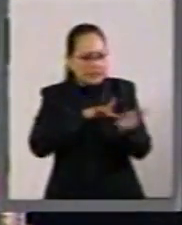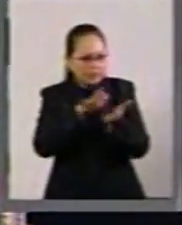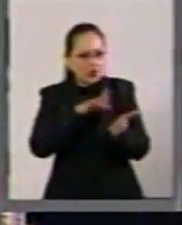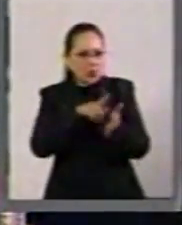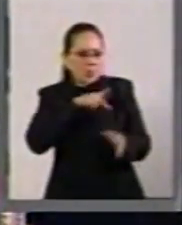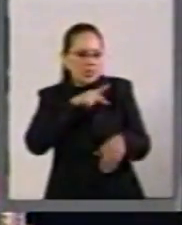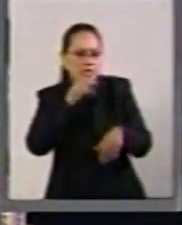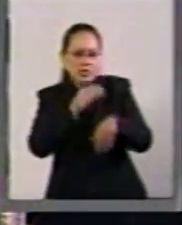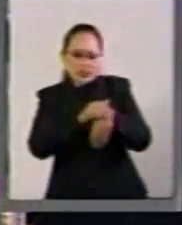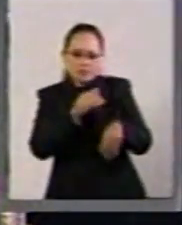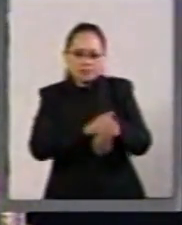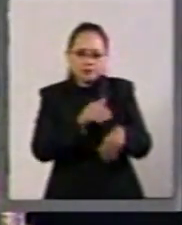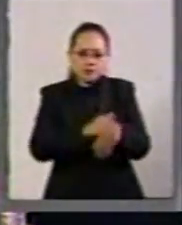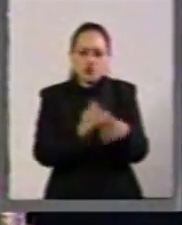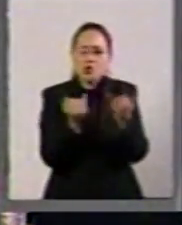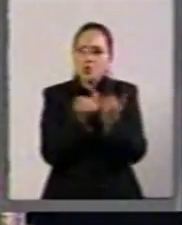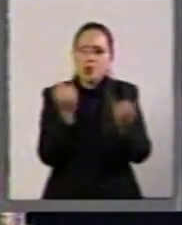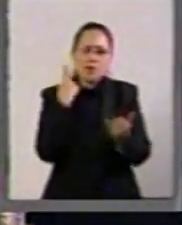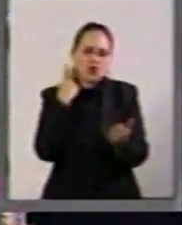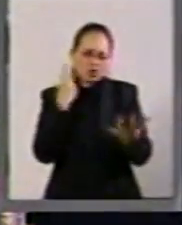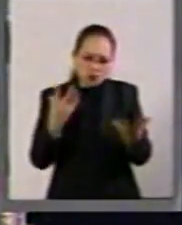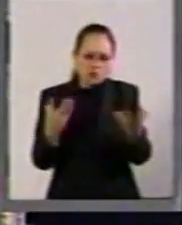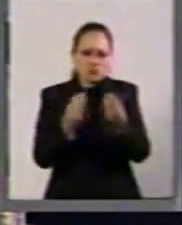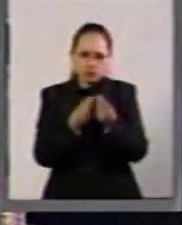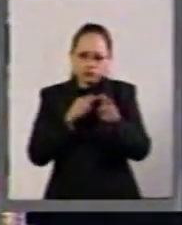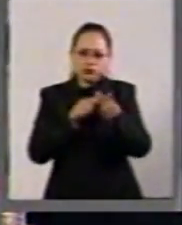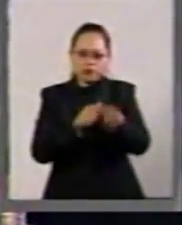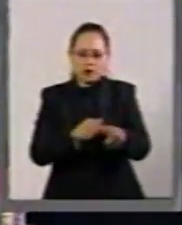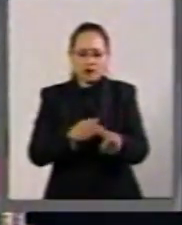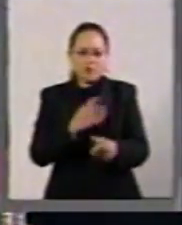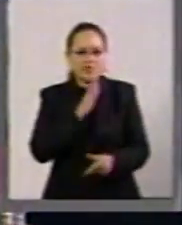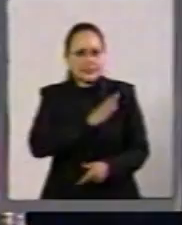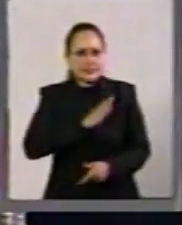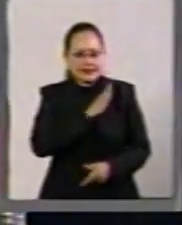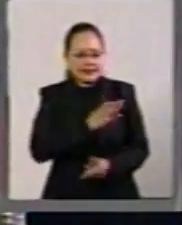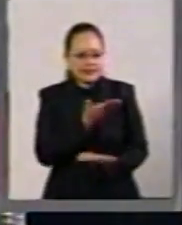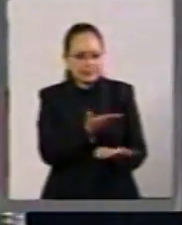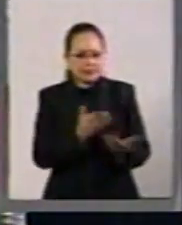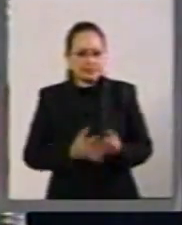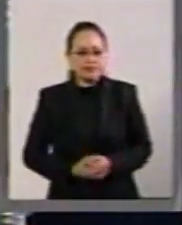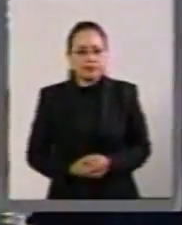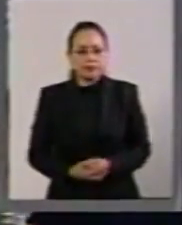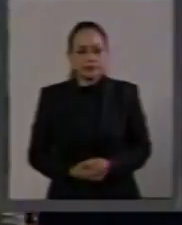y como político seguiremos andando juntos. Enhorabuena y muchas felicidades.